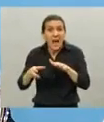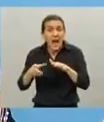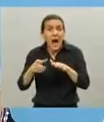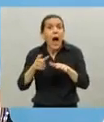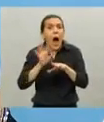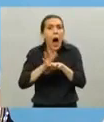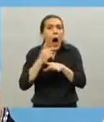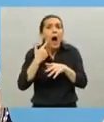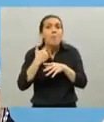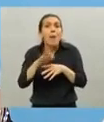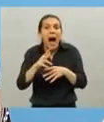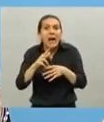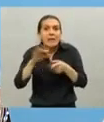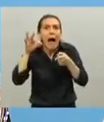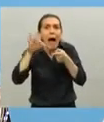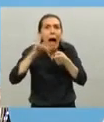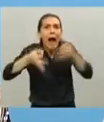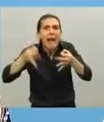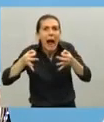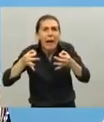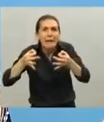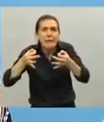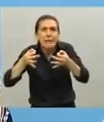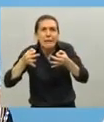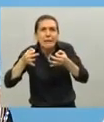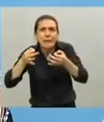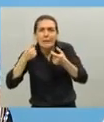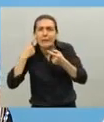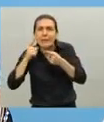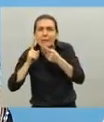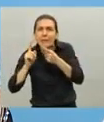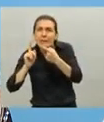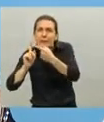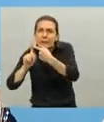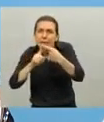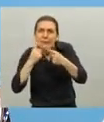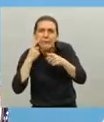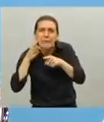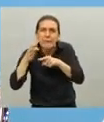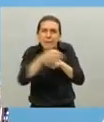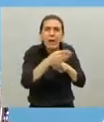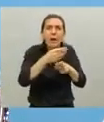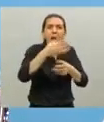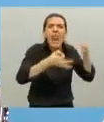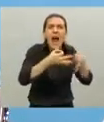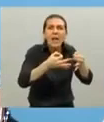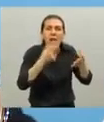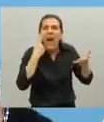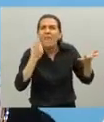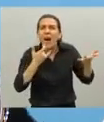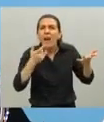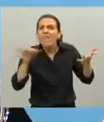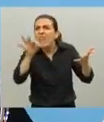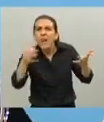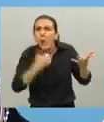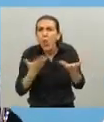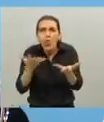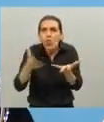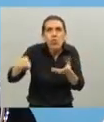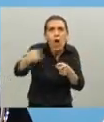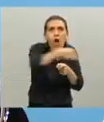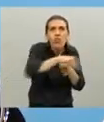para poder saber exactamente dónde está el virus. Acá ustedes tienen,